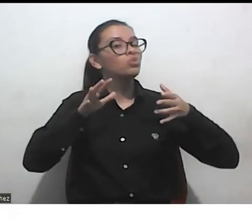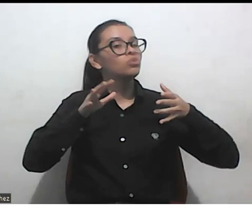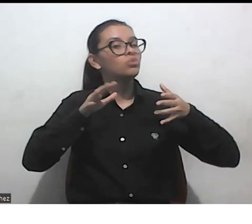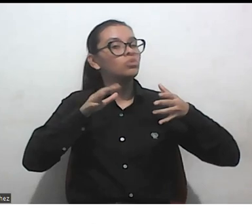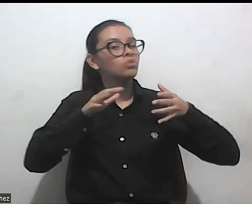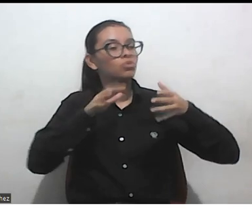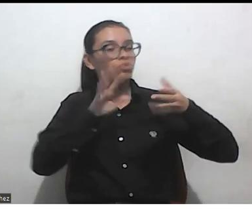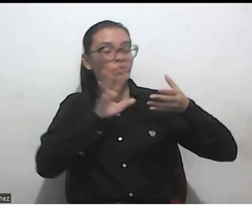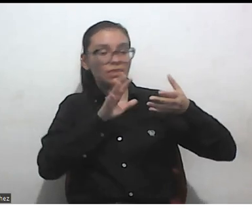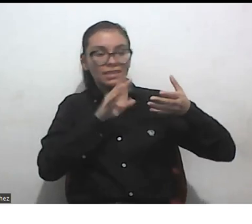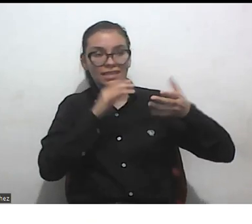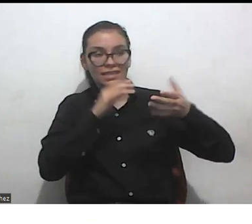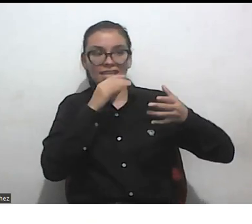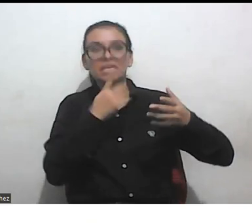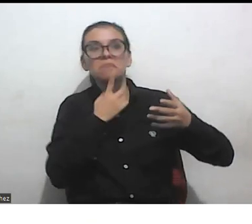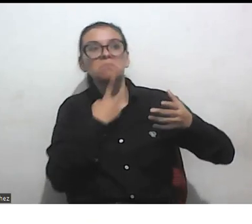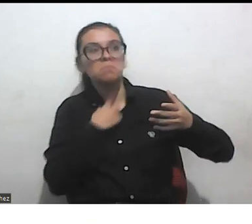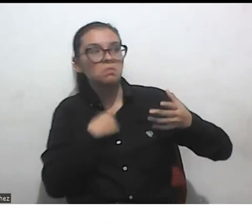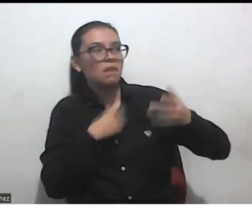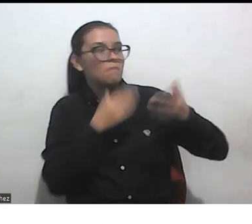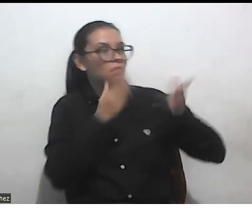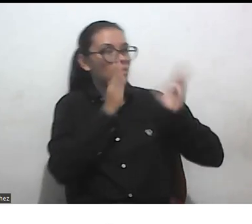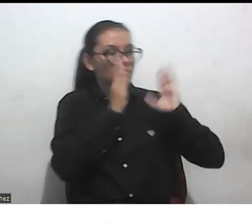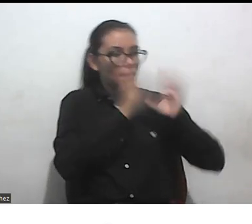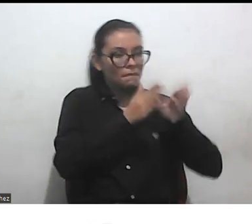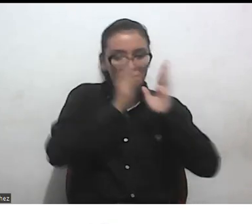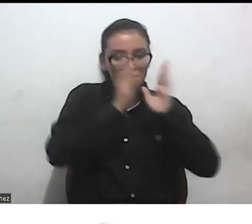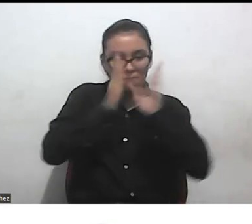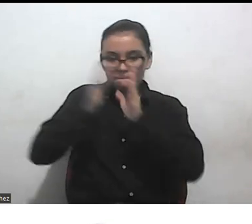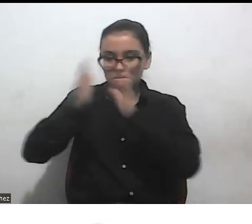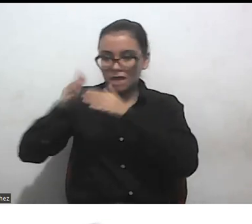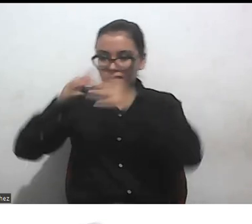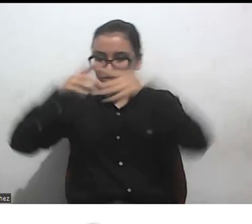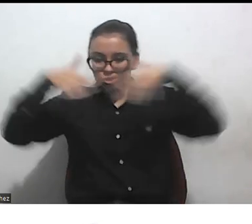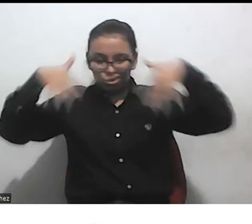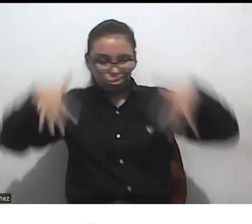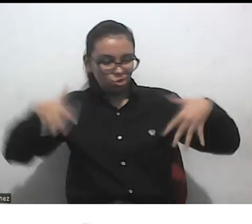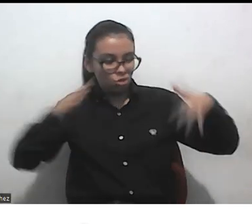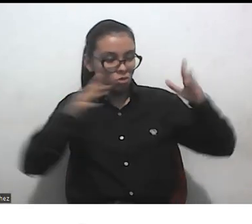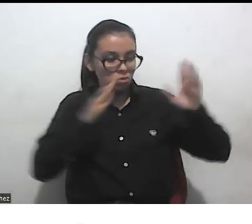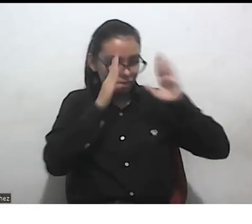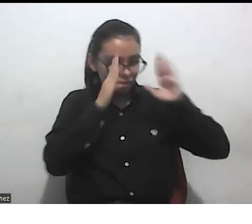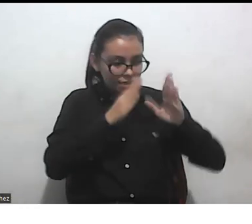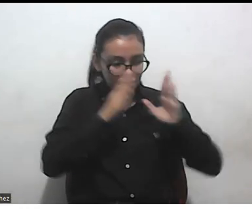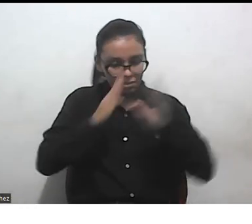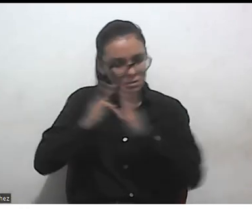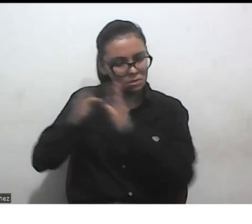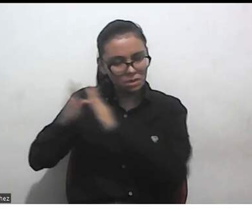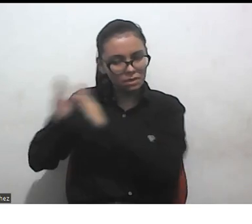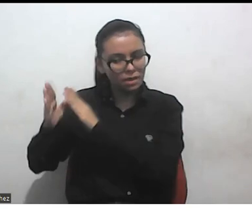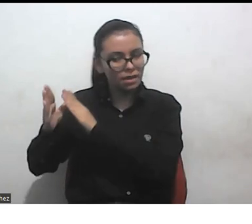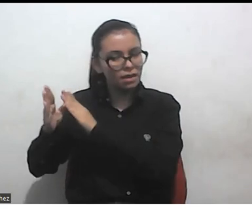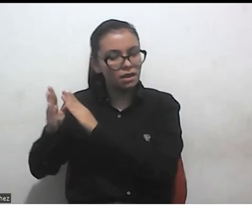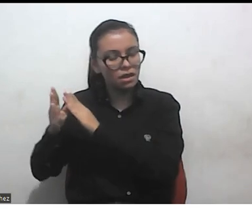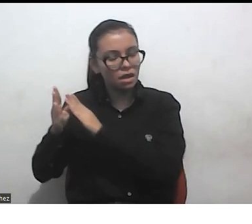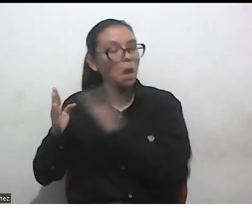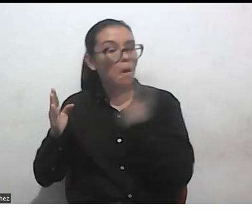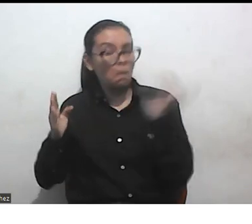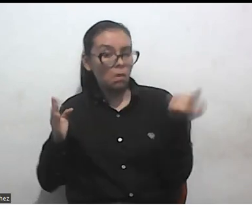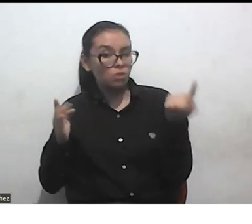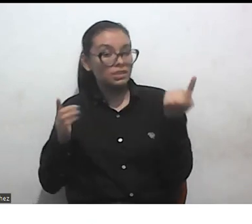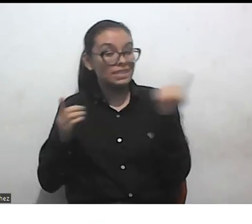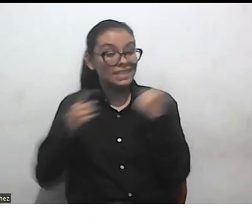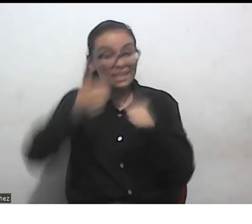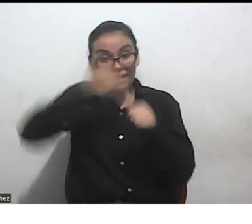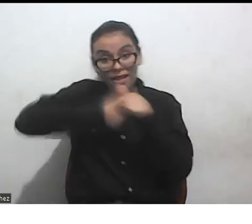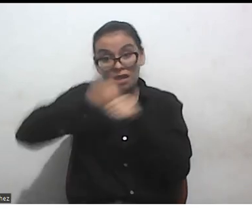ideologías que nos están constantemente diciendo qué es